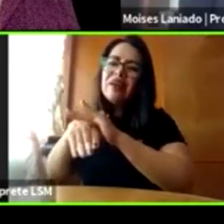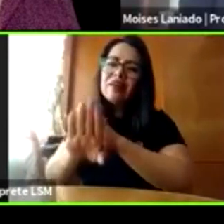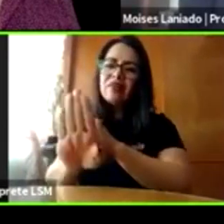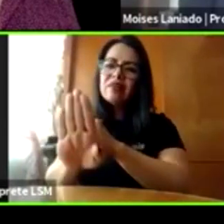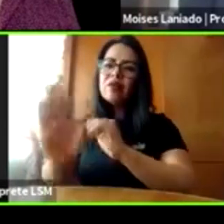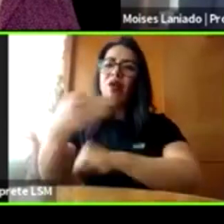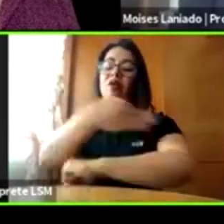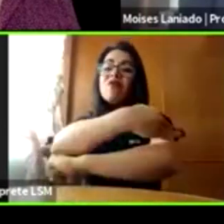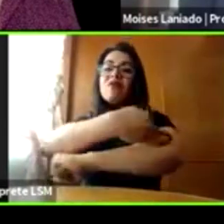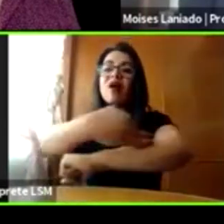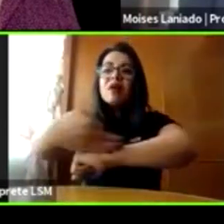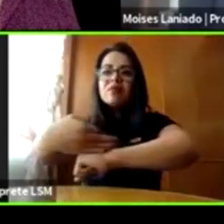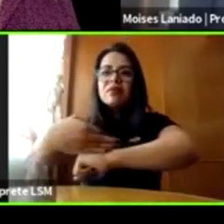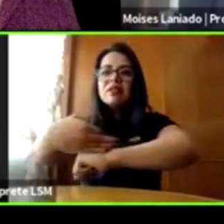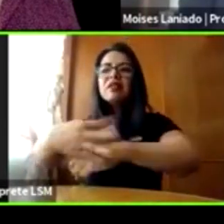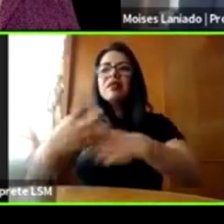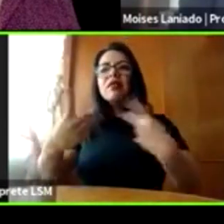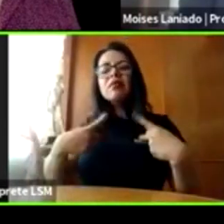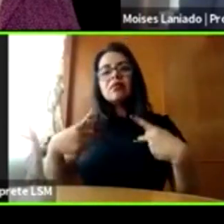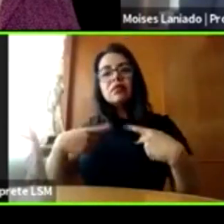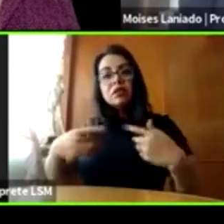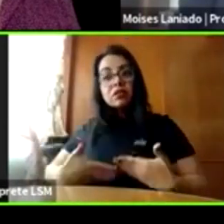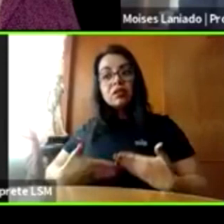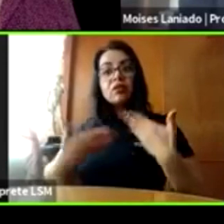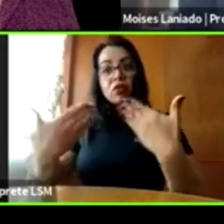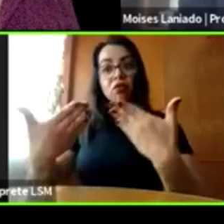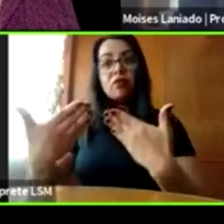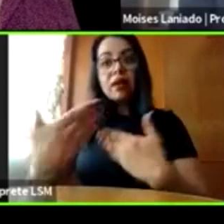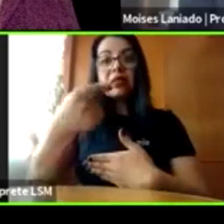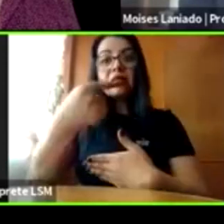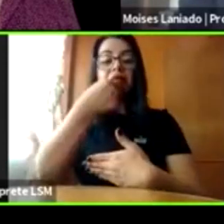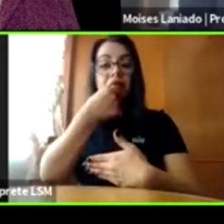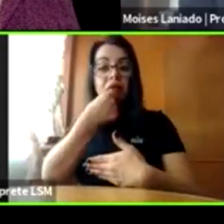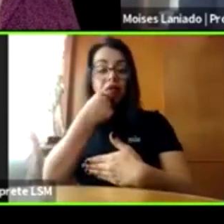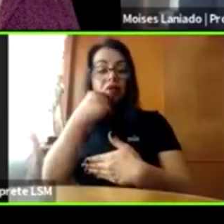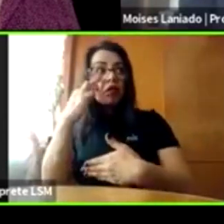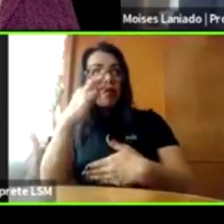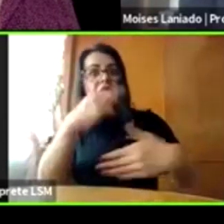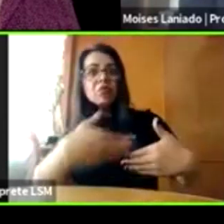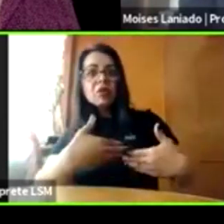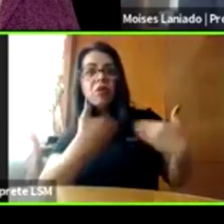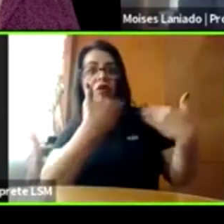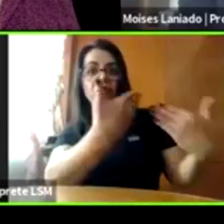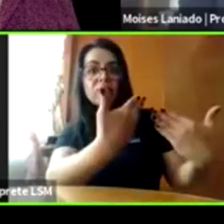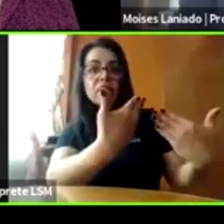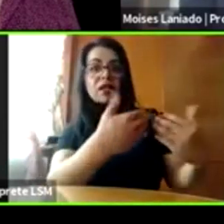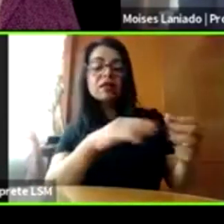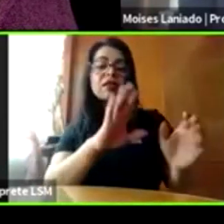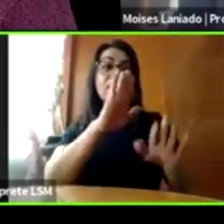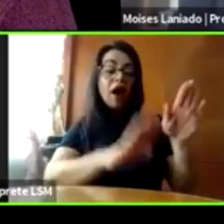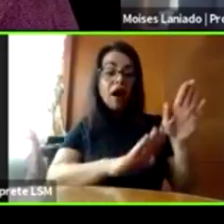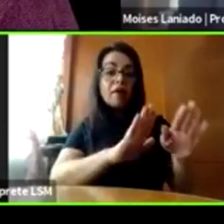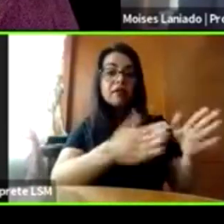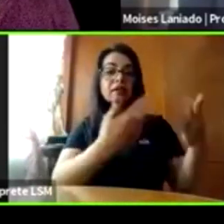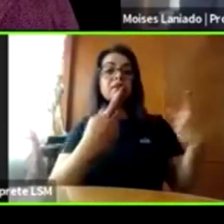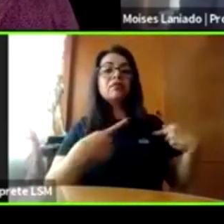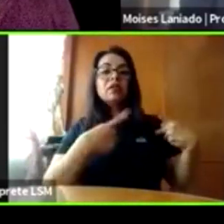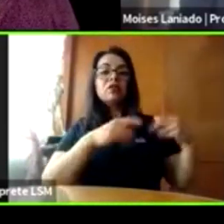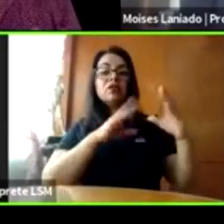confianza de niñas y niños y que los niños aparecen, porque además también muchos de ellos son sus cuidadores primarios y son los que les dan